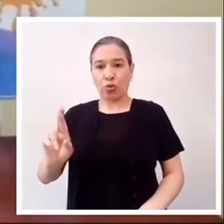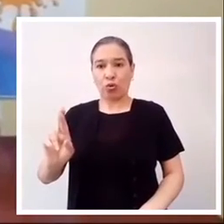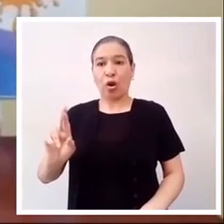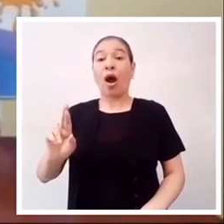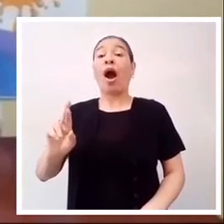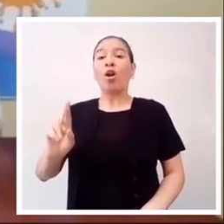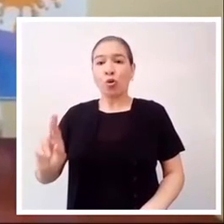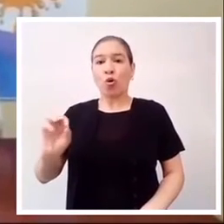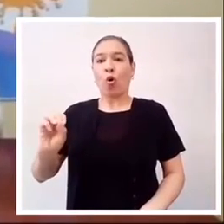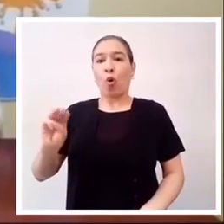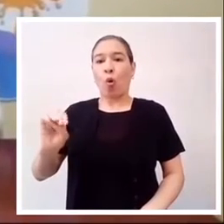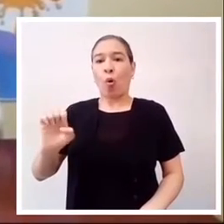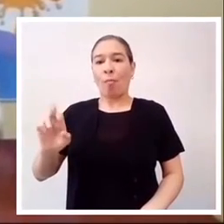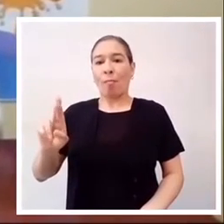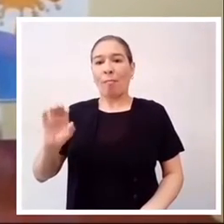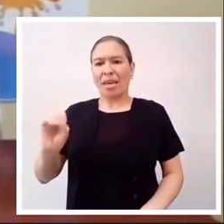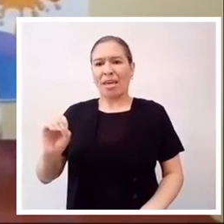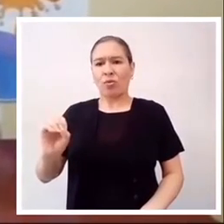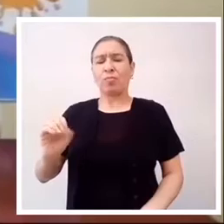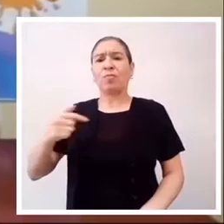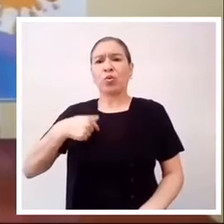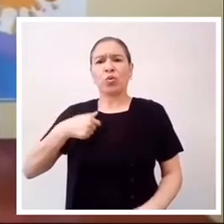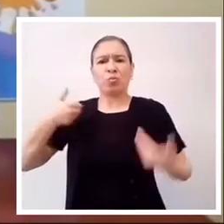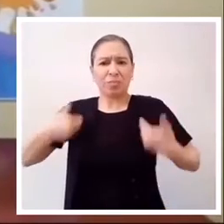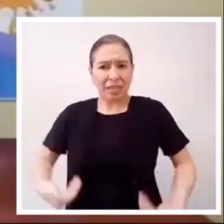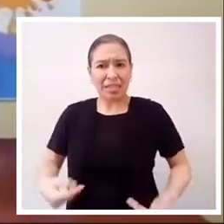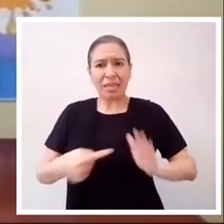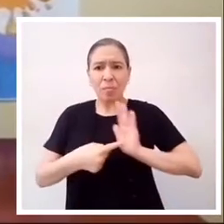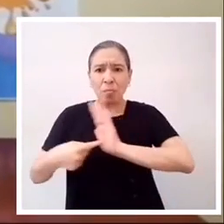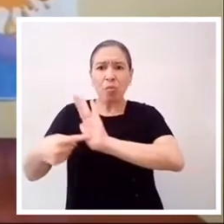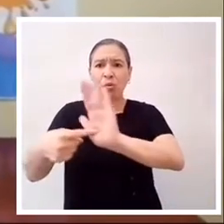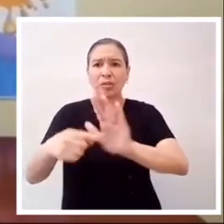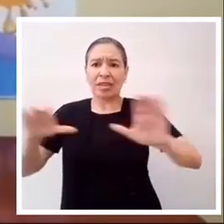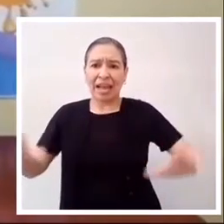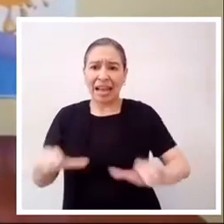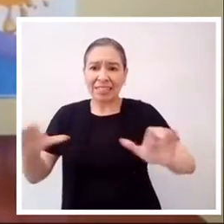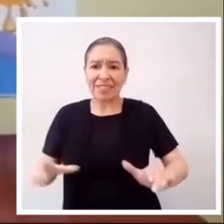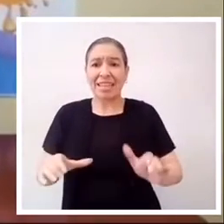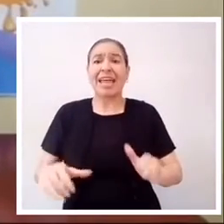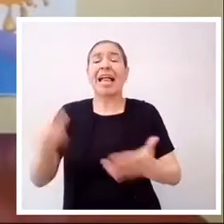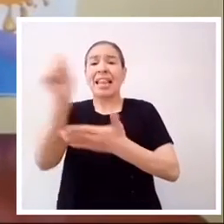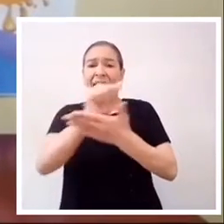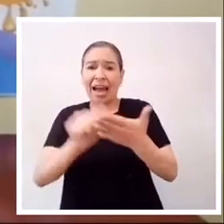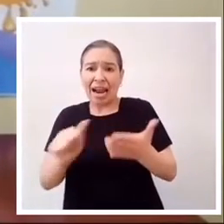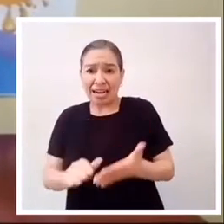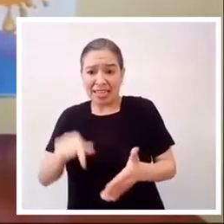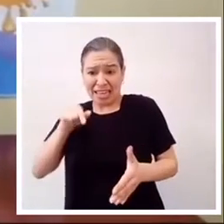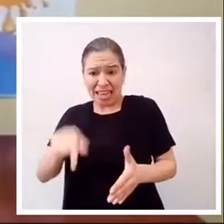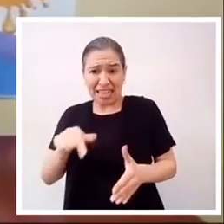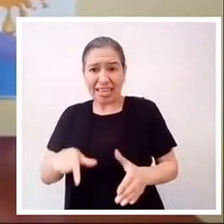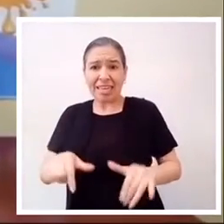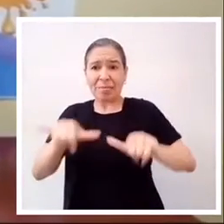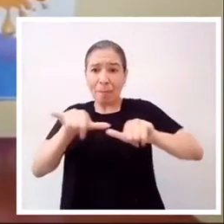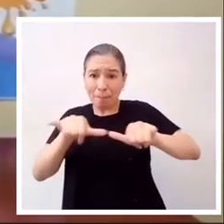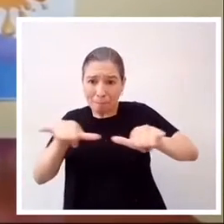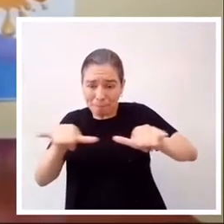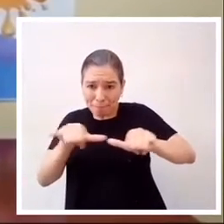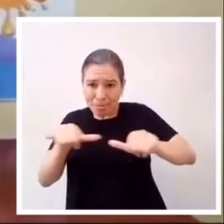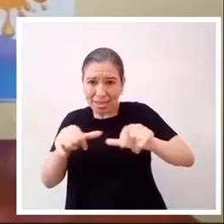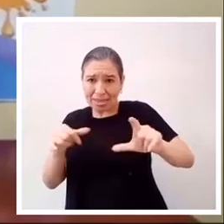para enseñarles una actividad artística en la cual vamos a medir, trazar,